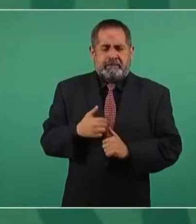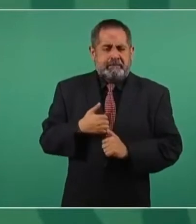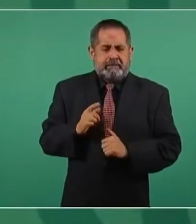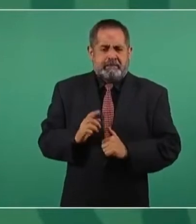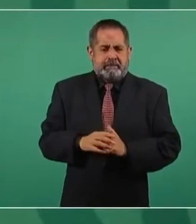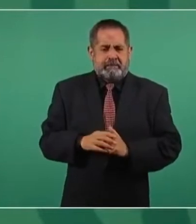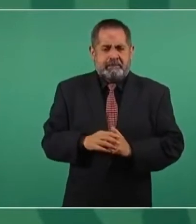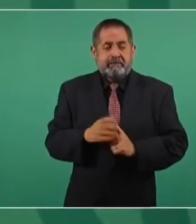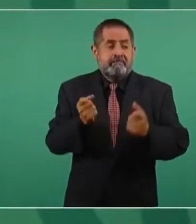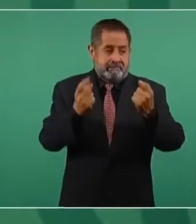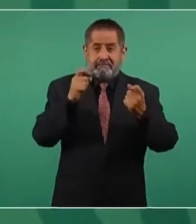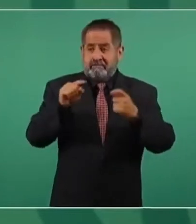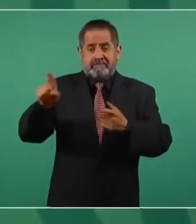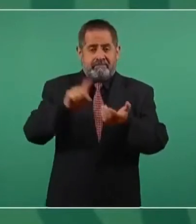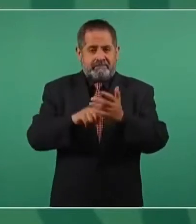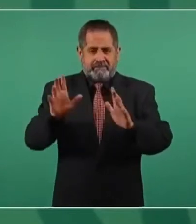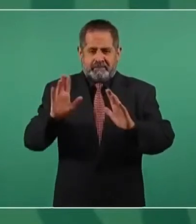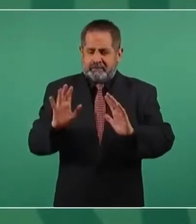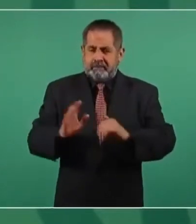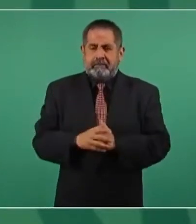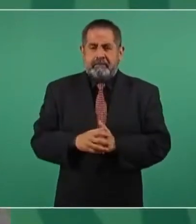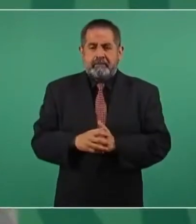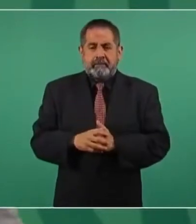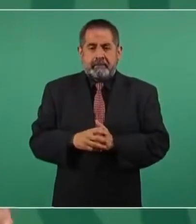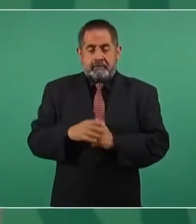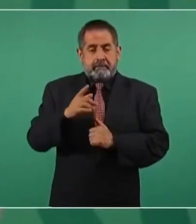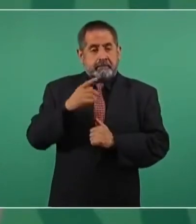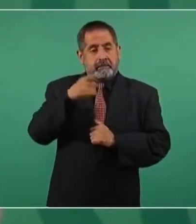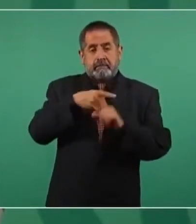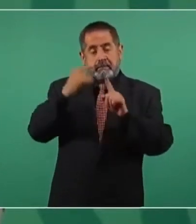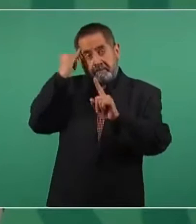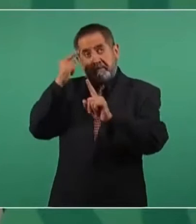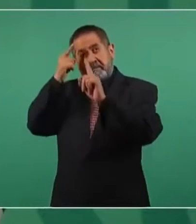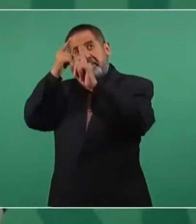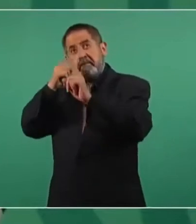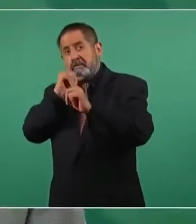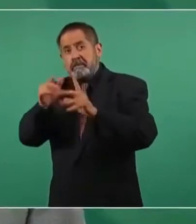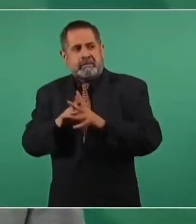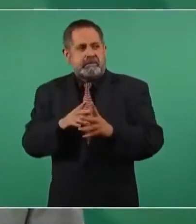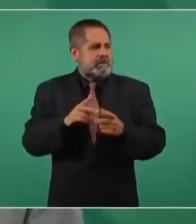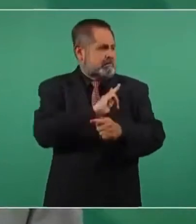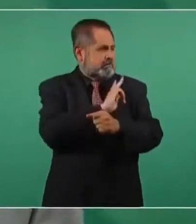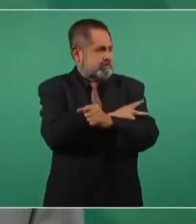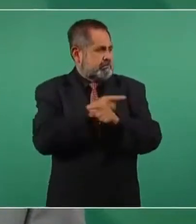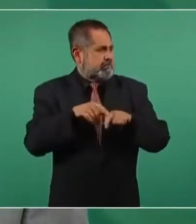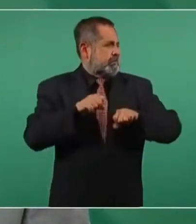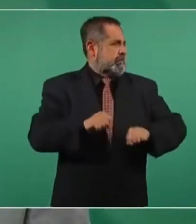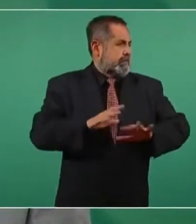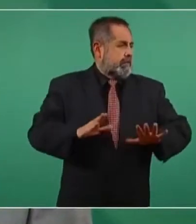y suele pasar cuando no hay ideales cuando no hay principios